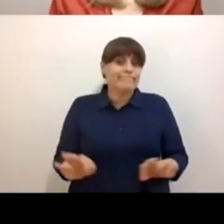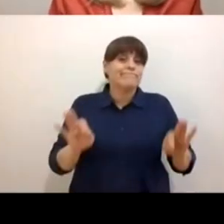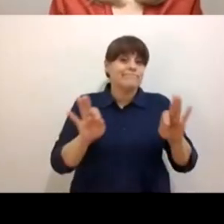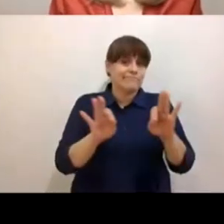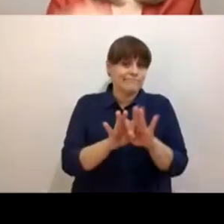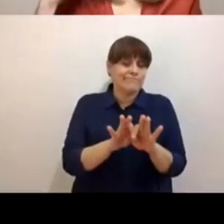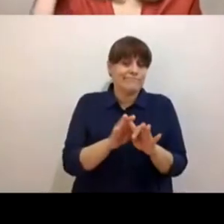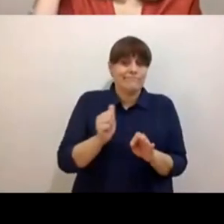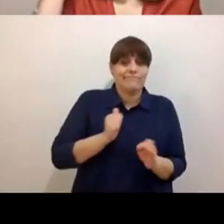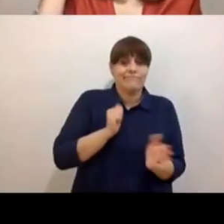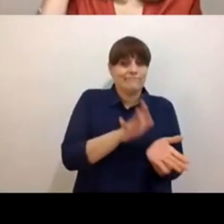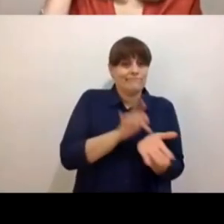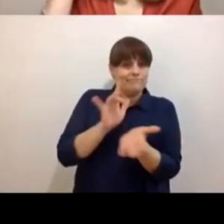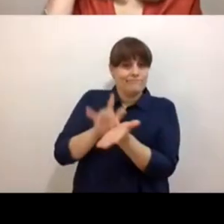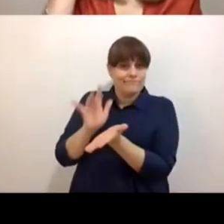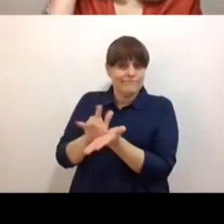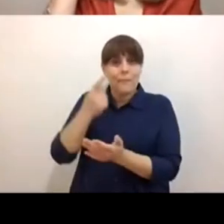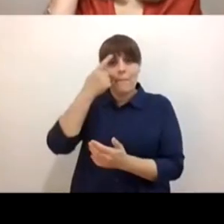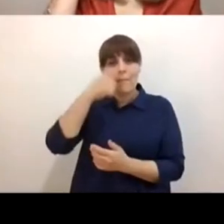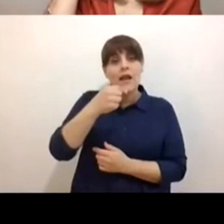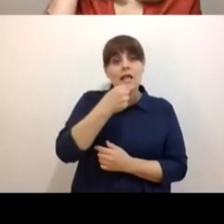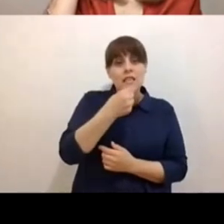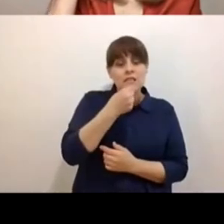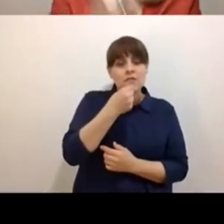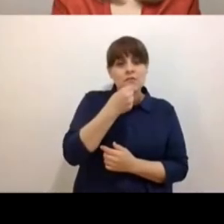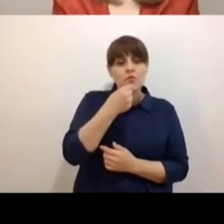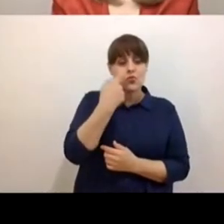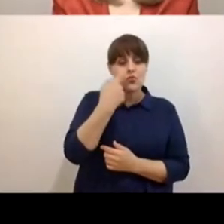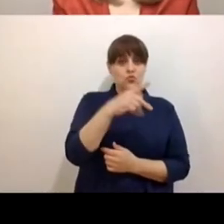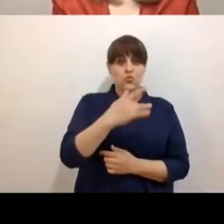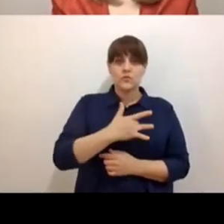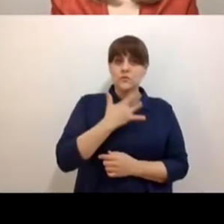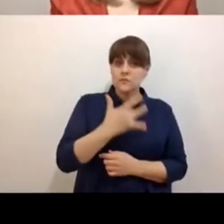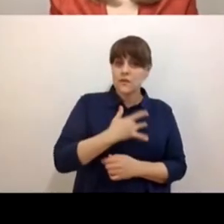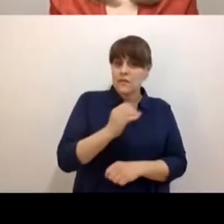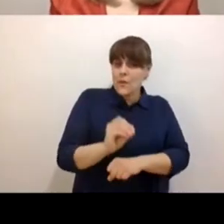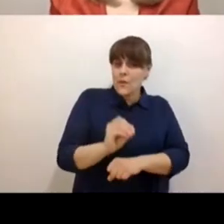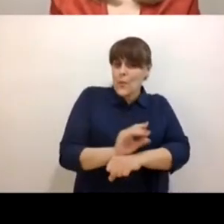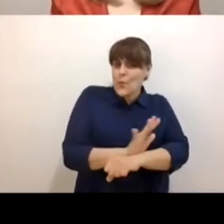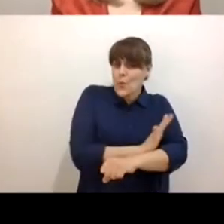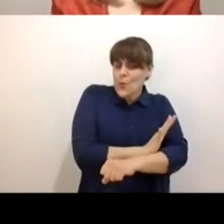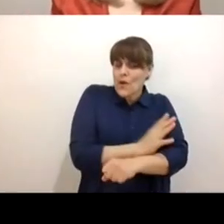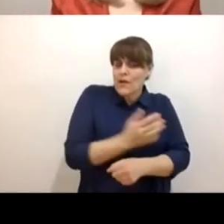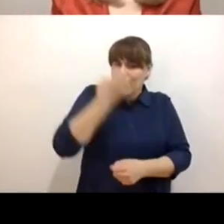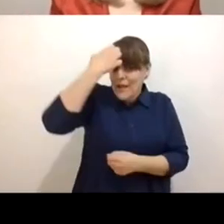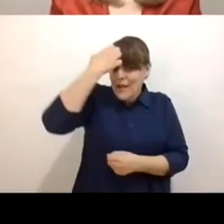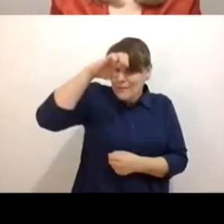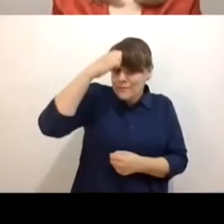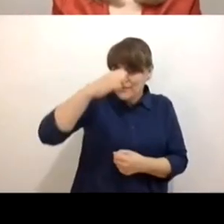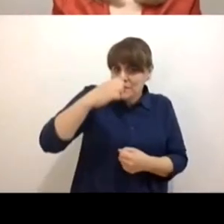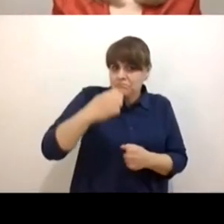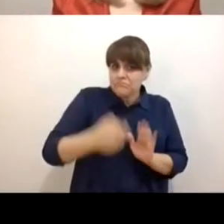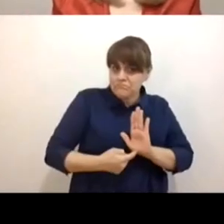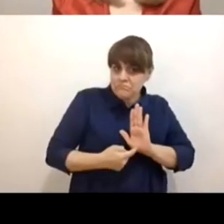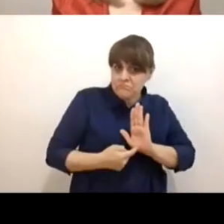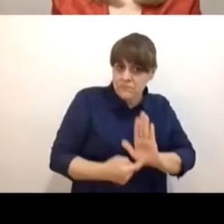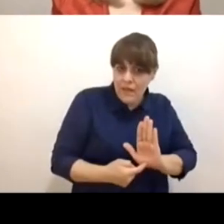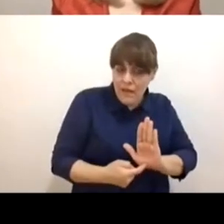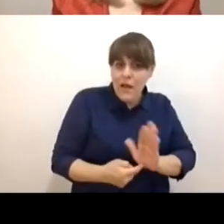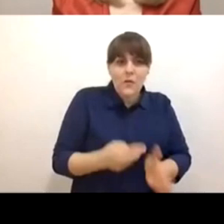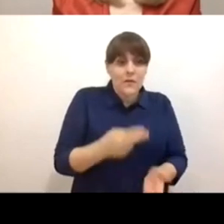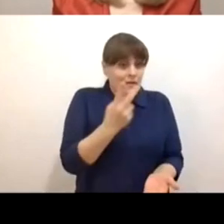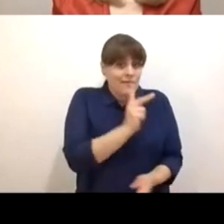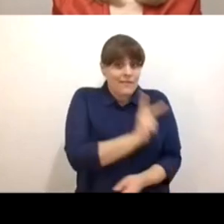permiten que los niños puedan validar sus emociones y experiencias desde otros personajes